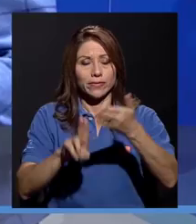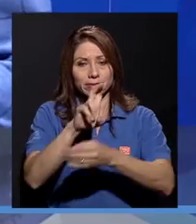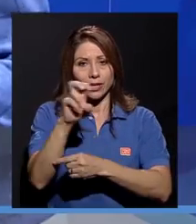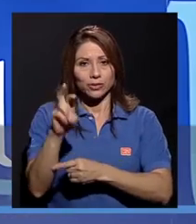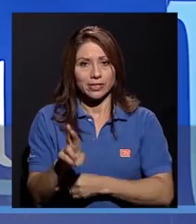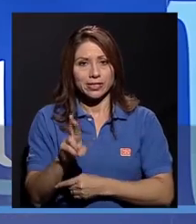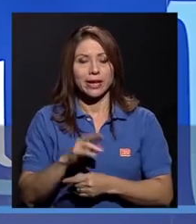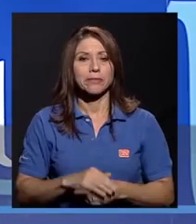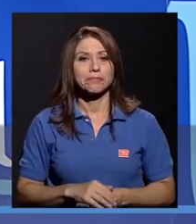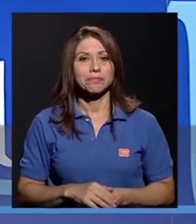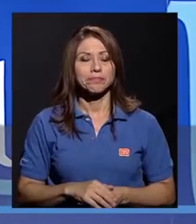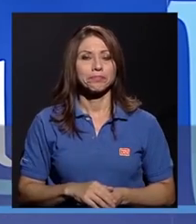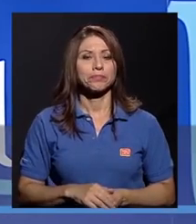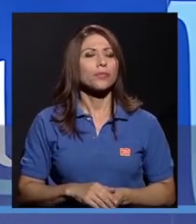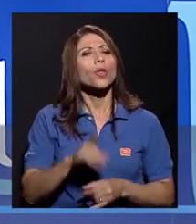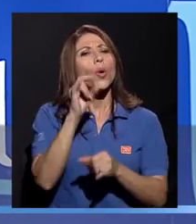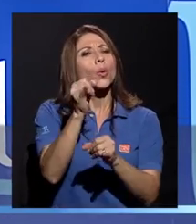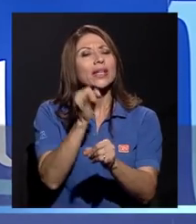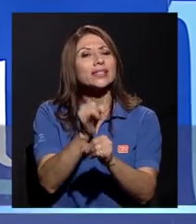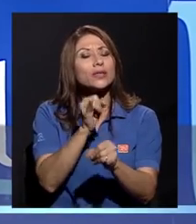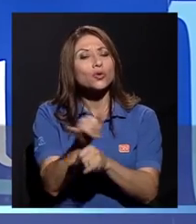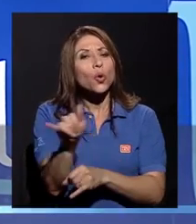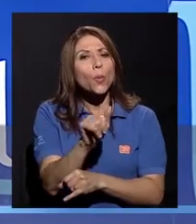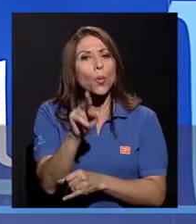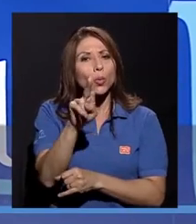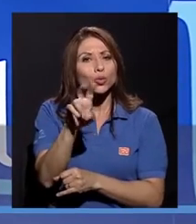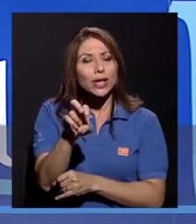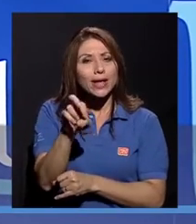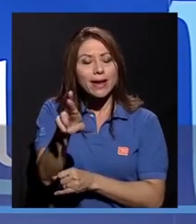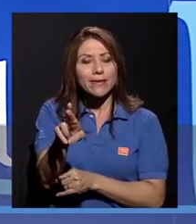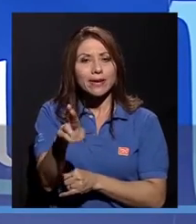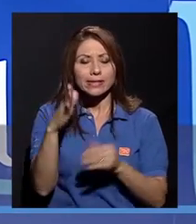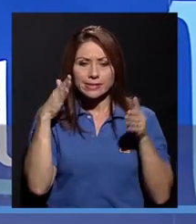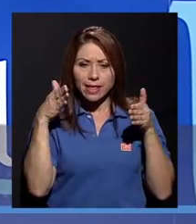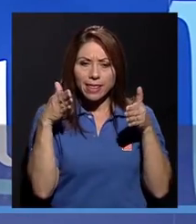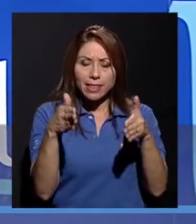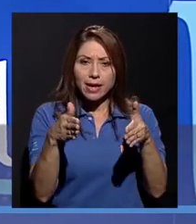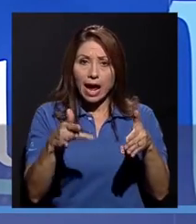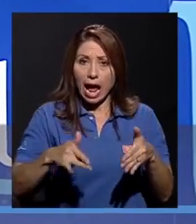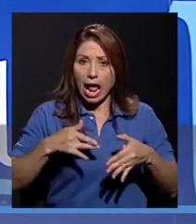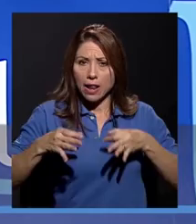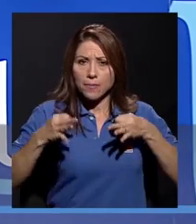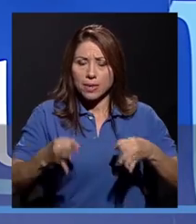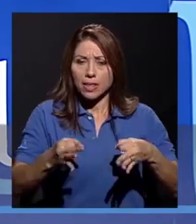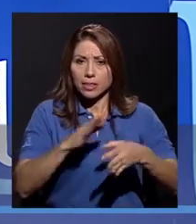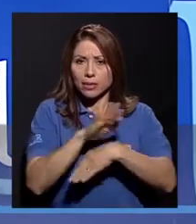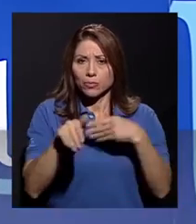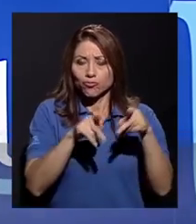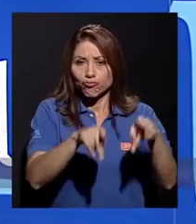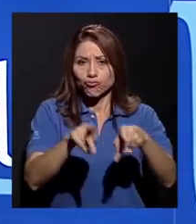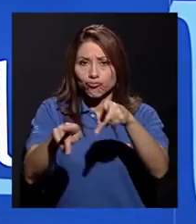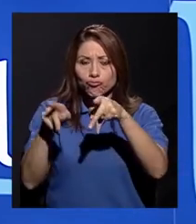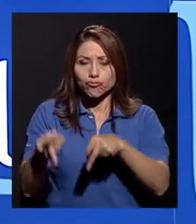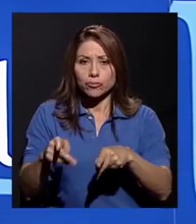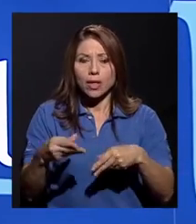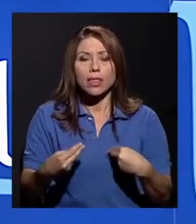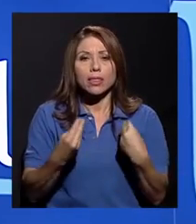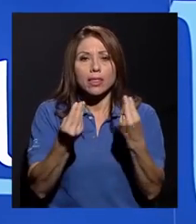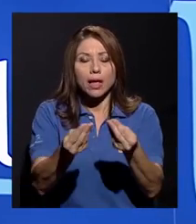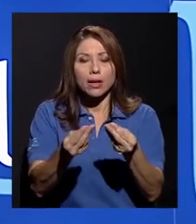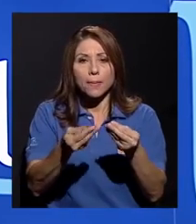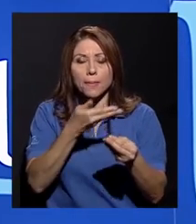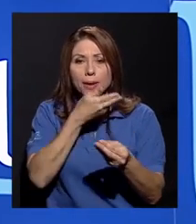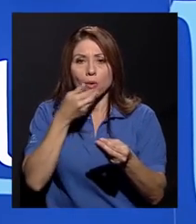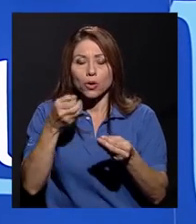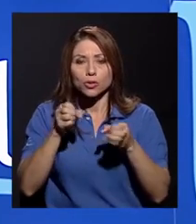Una institución como la UCR se dedica al bien común y a posibilitar mejores oportunidades